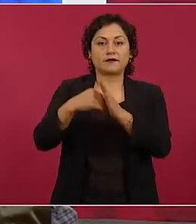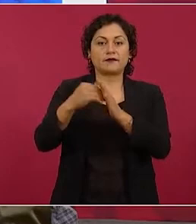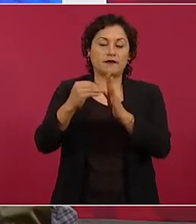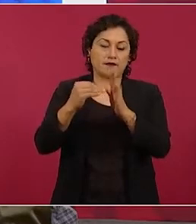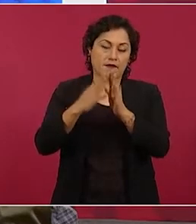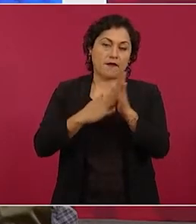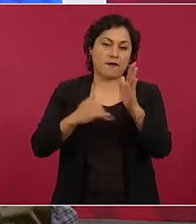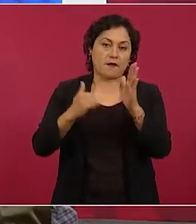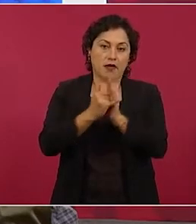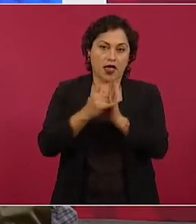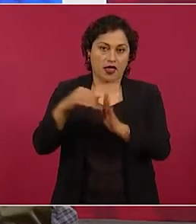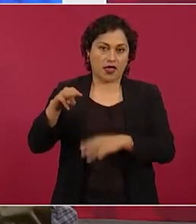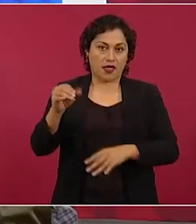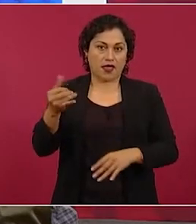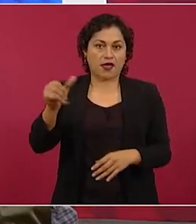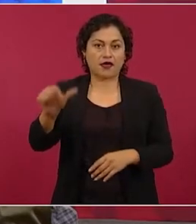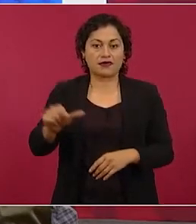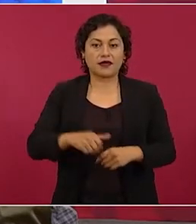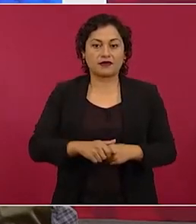hasta aquí.